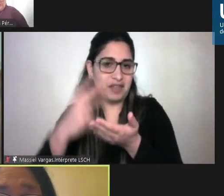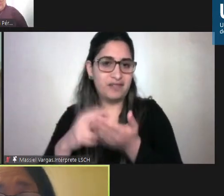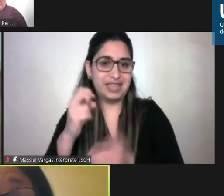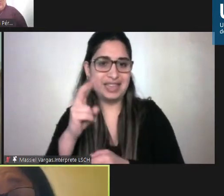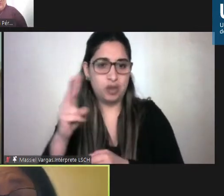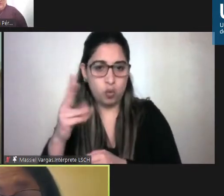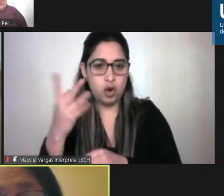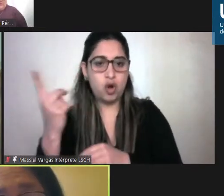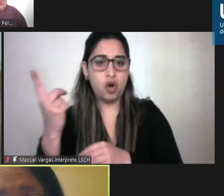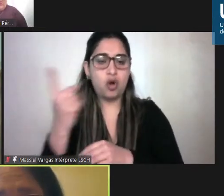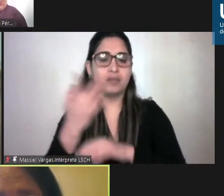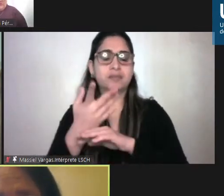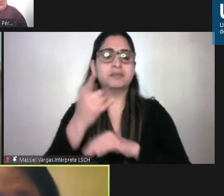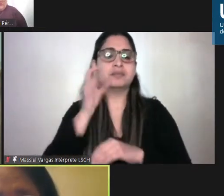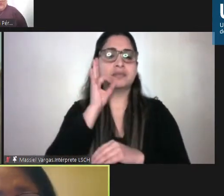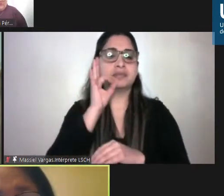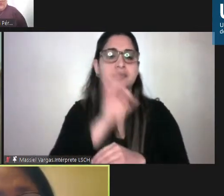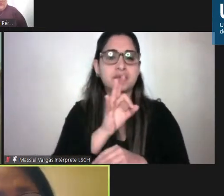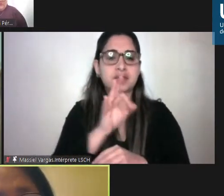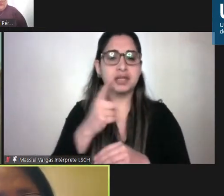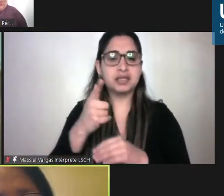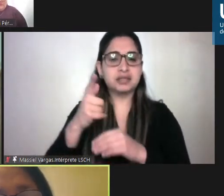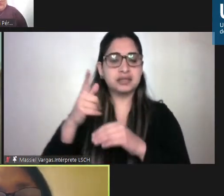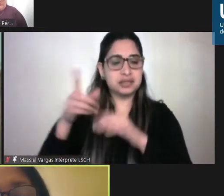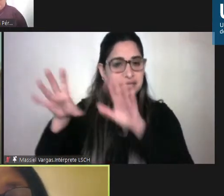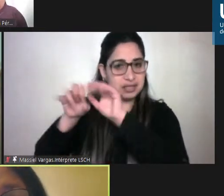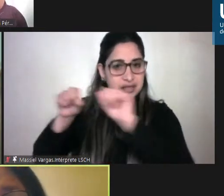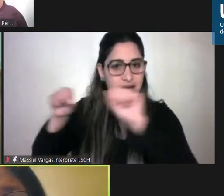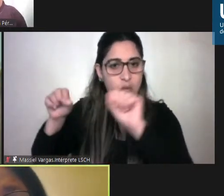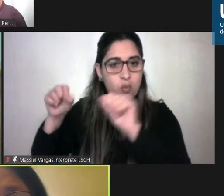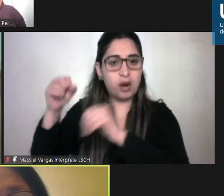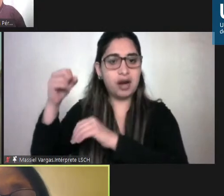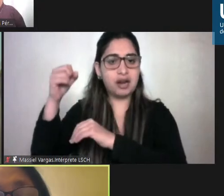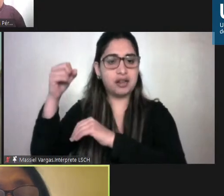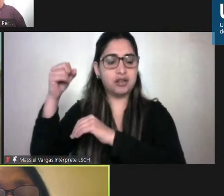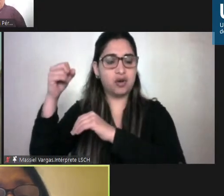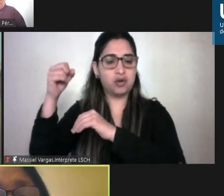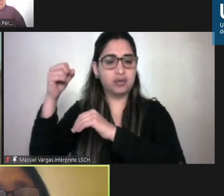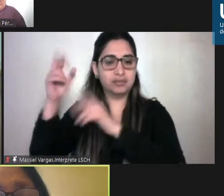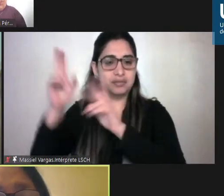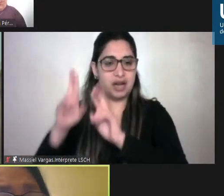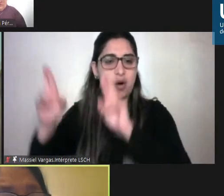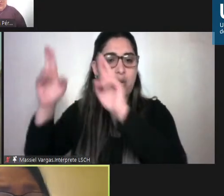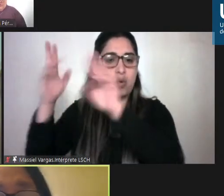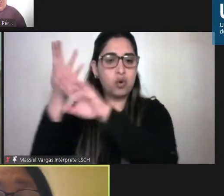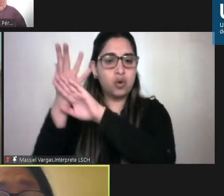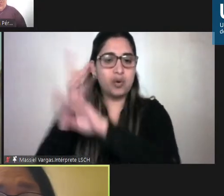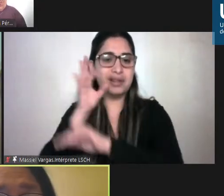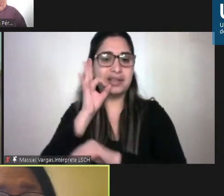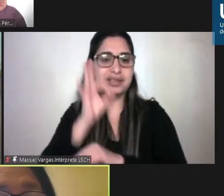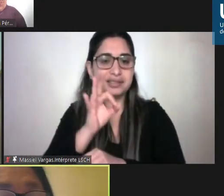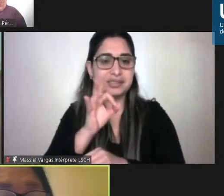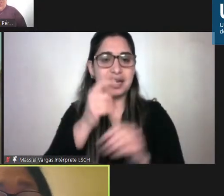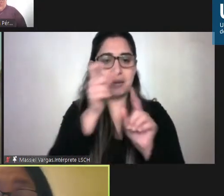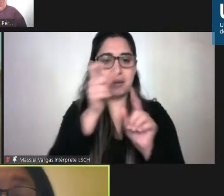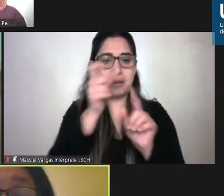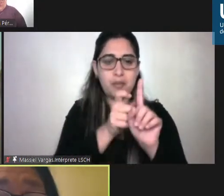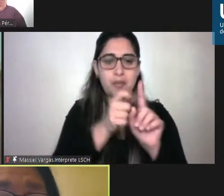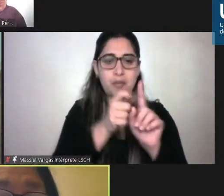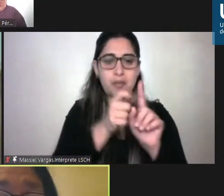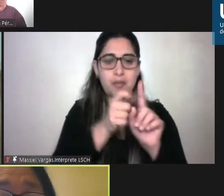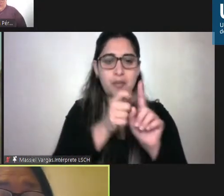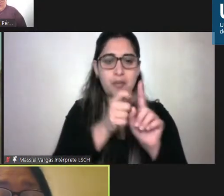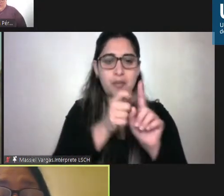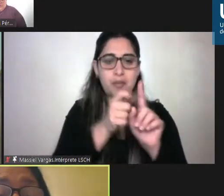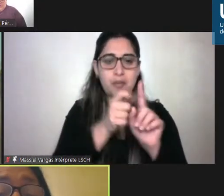los países que conforman esta agrupación el profesional del siglo XXI va a vivir ya no en su ciudad ya